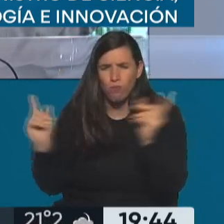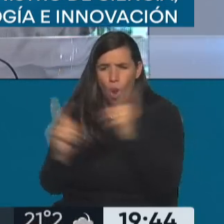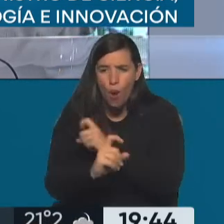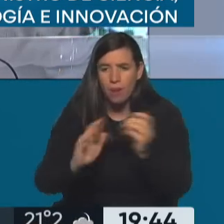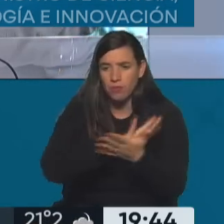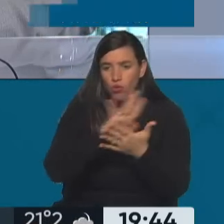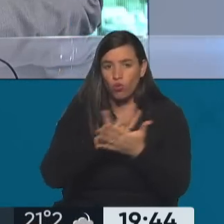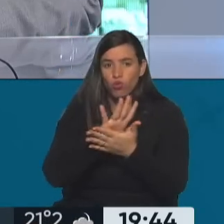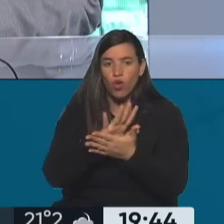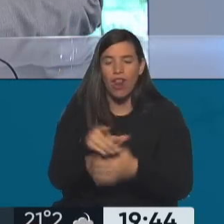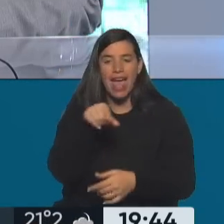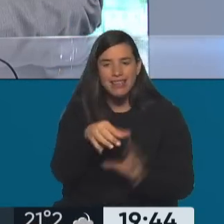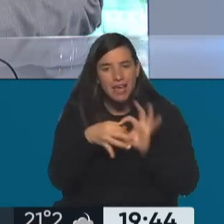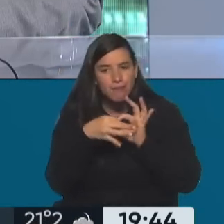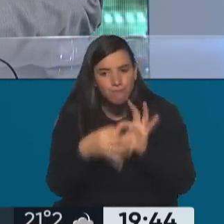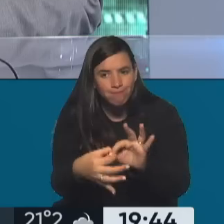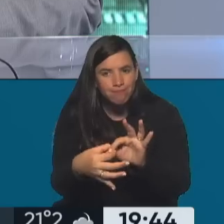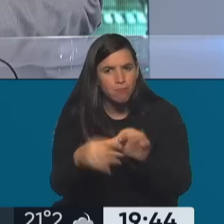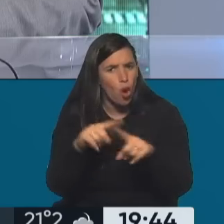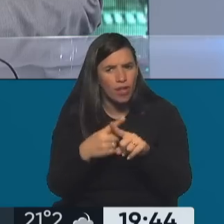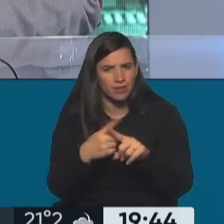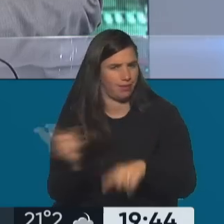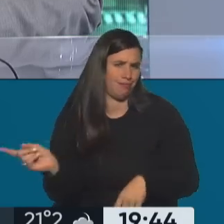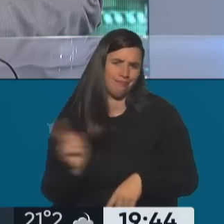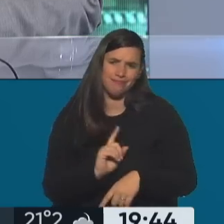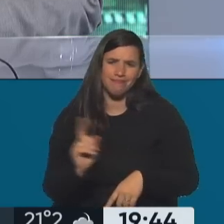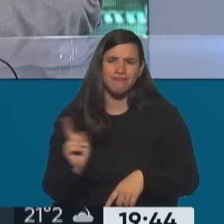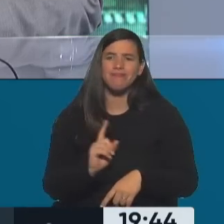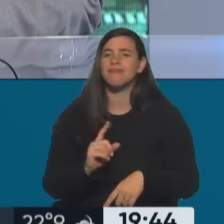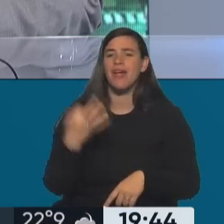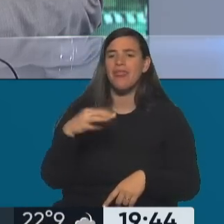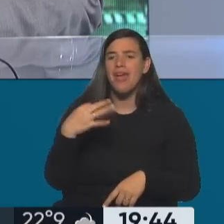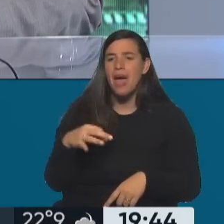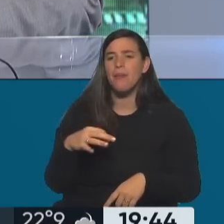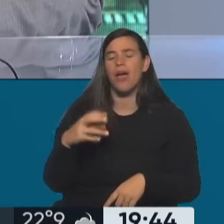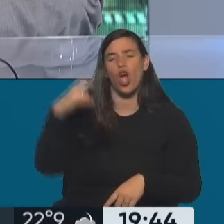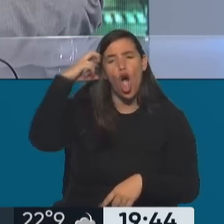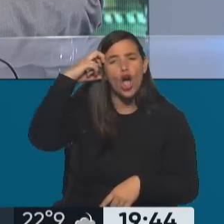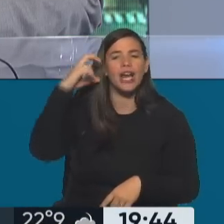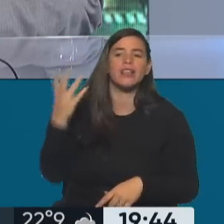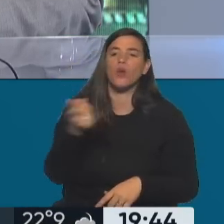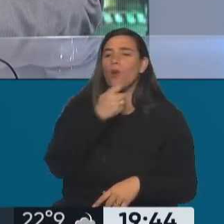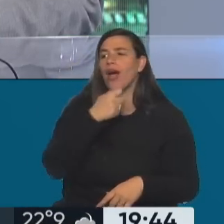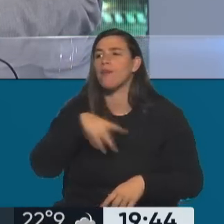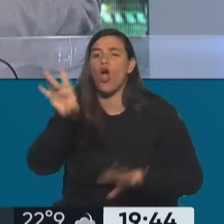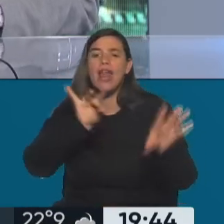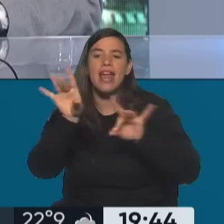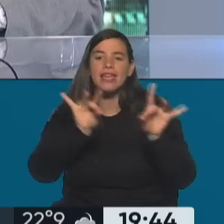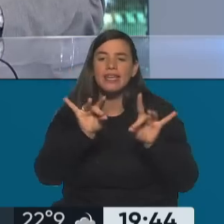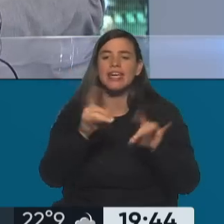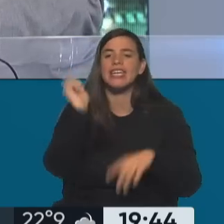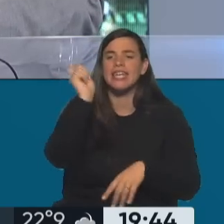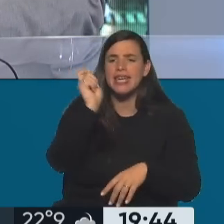debiera tener tintes políticos, debiera hasta el Congreso de la República elegir quién mira siempre un plan